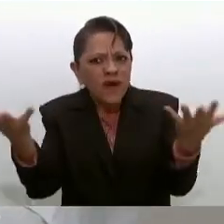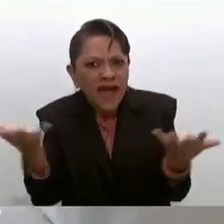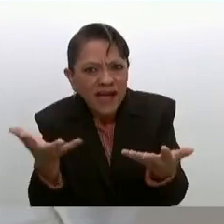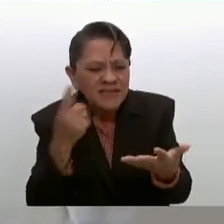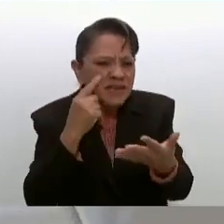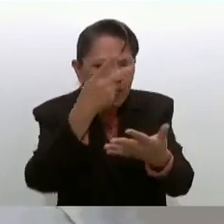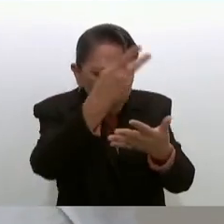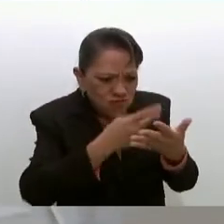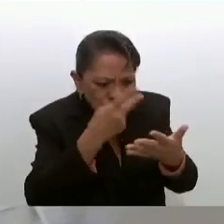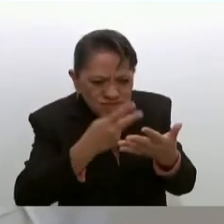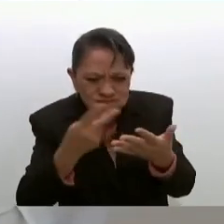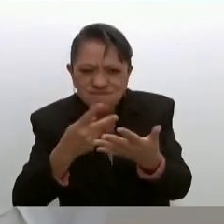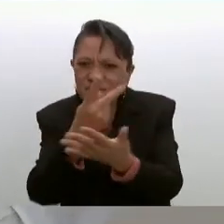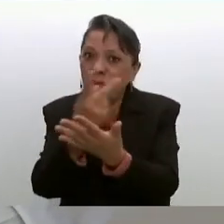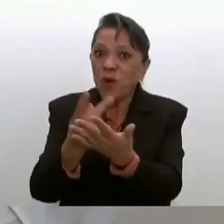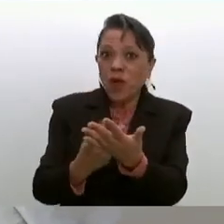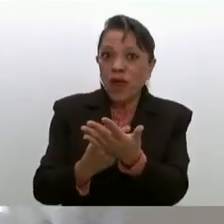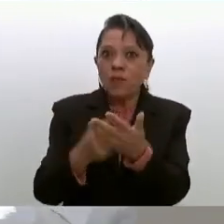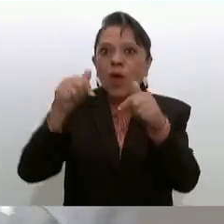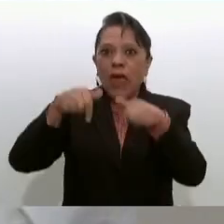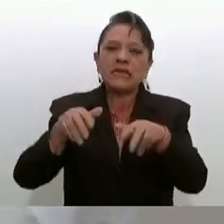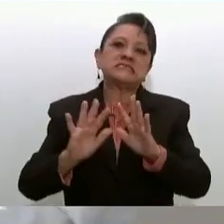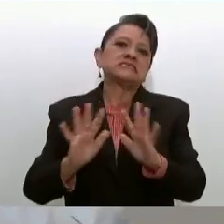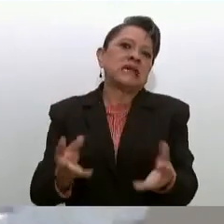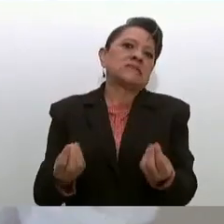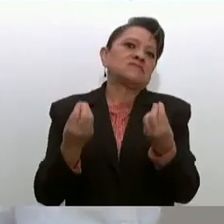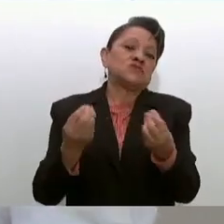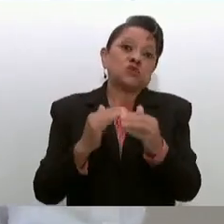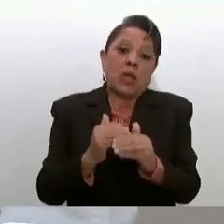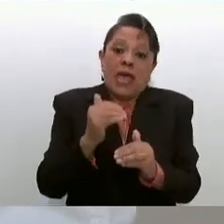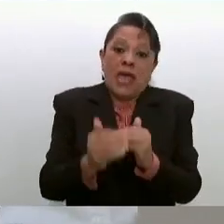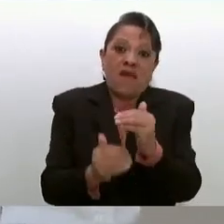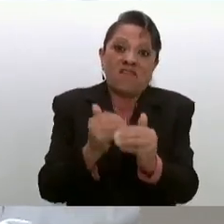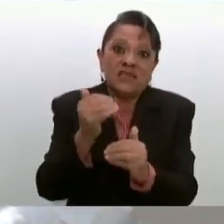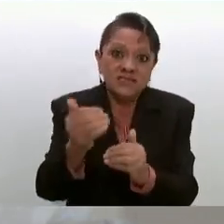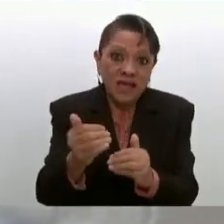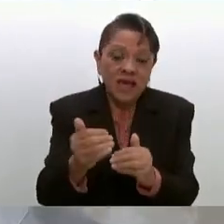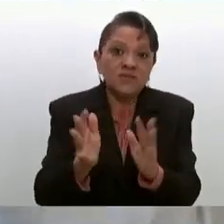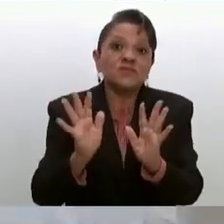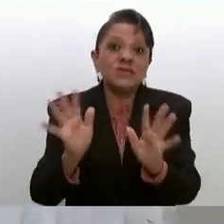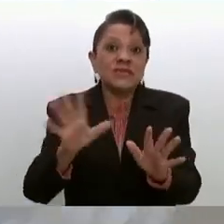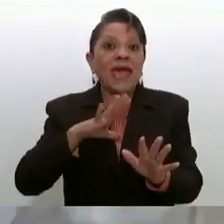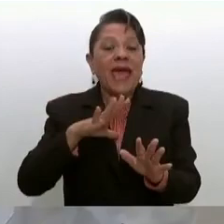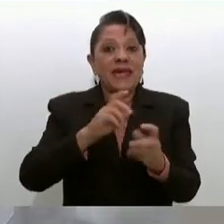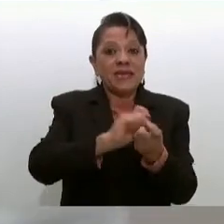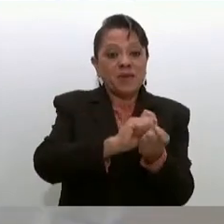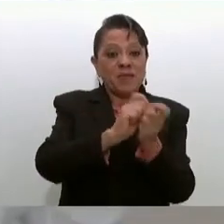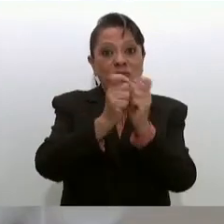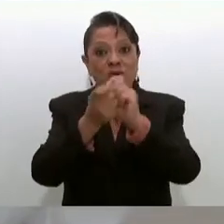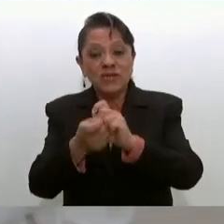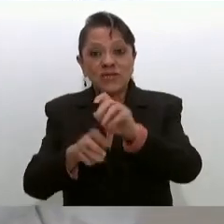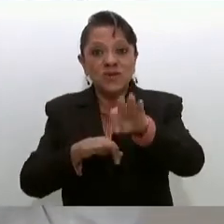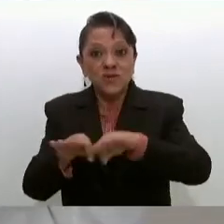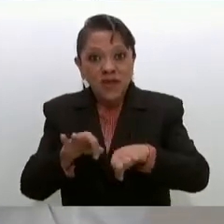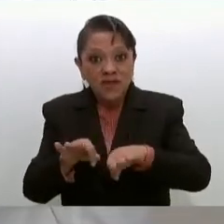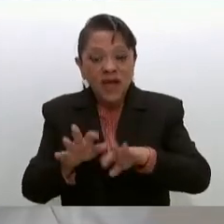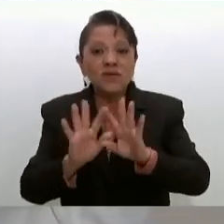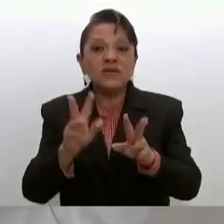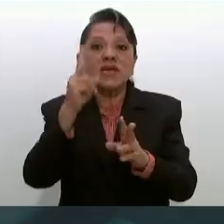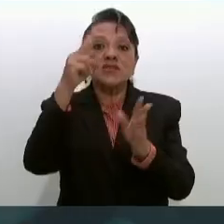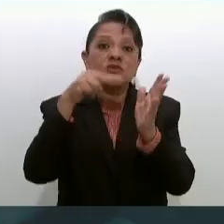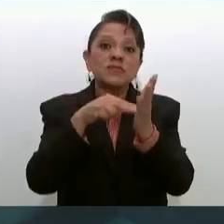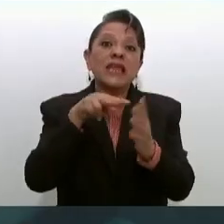afortunadamente ya había mucho avanzado, ya había un proceso de trabajo desde el 2018 que llegó el gobernador